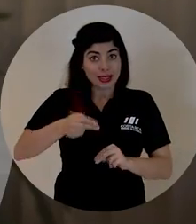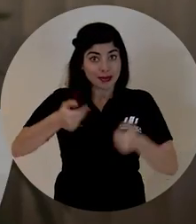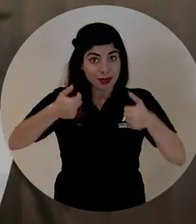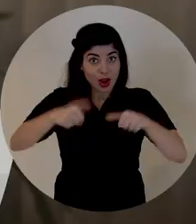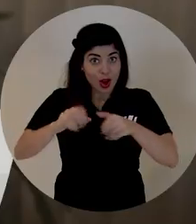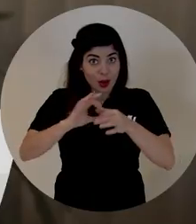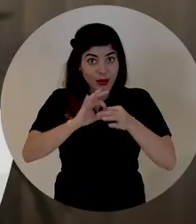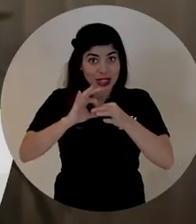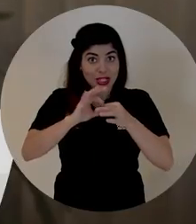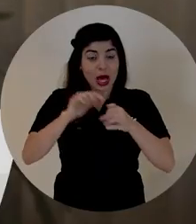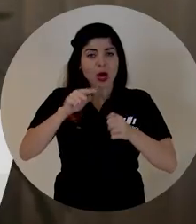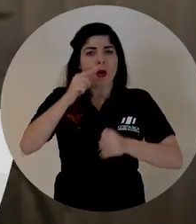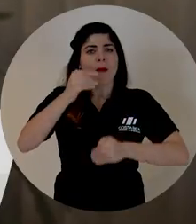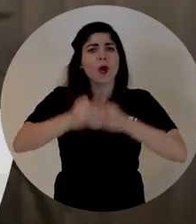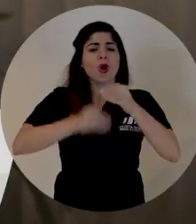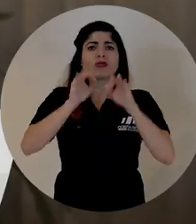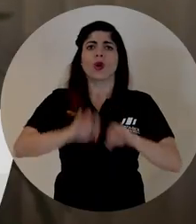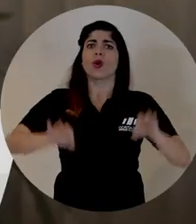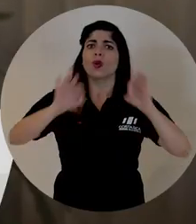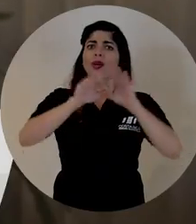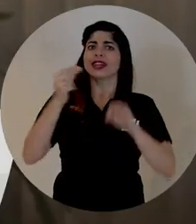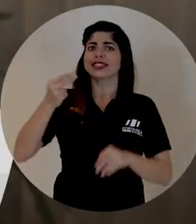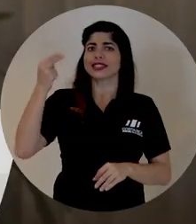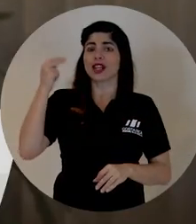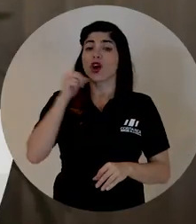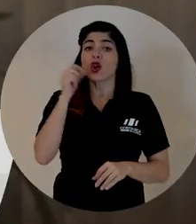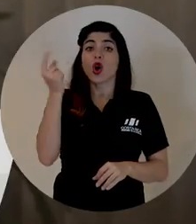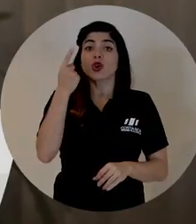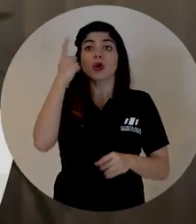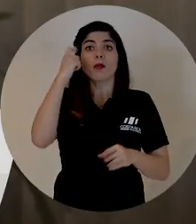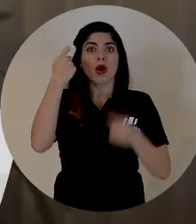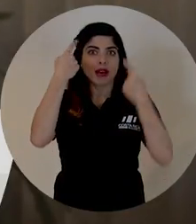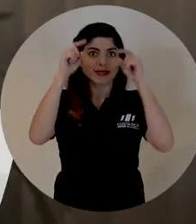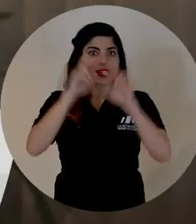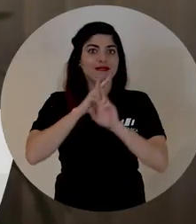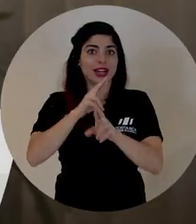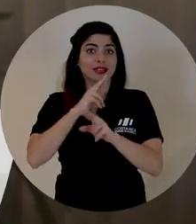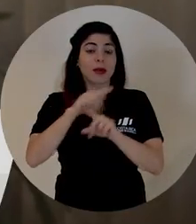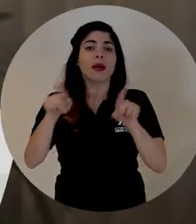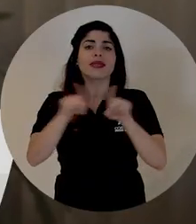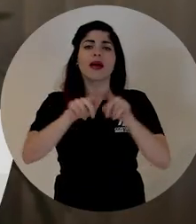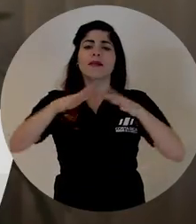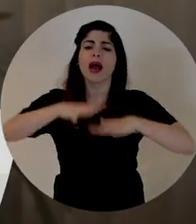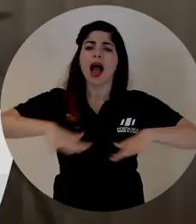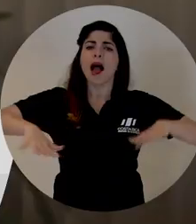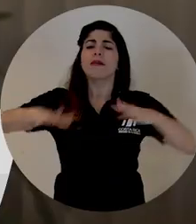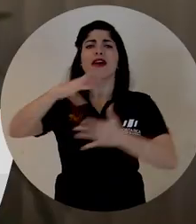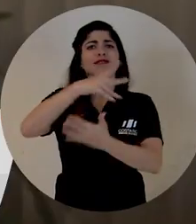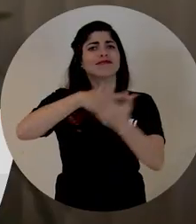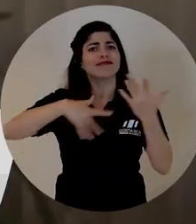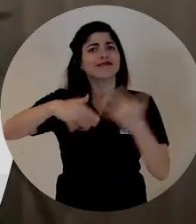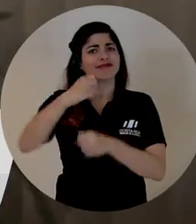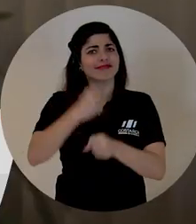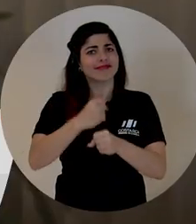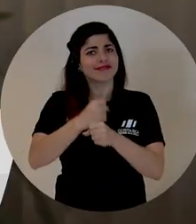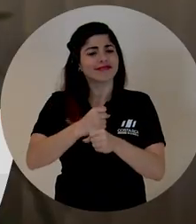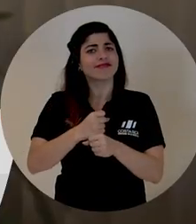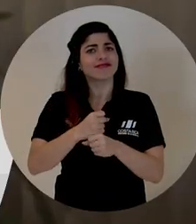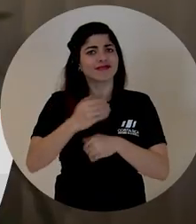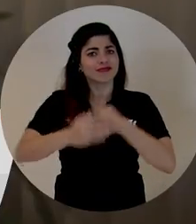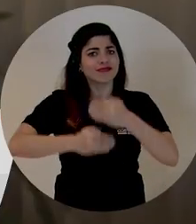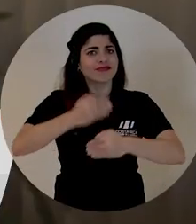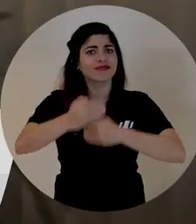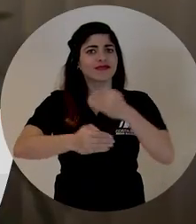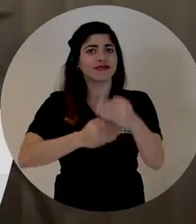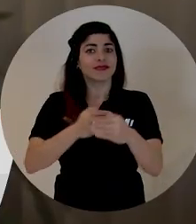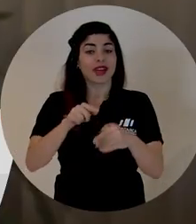de esta convención fue un proceso histórico, no solo por sus resultados, sino por el ambiente de armonía laboral en el que